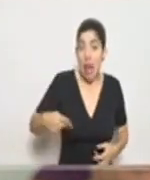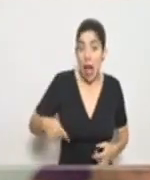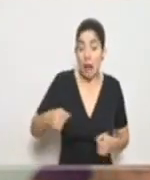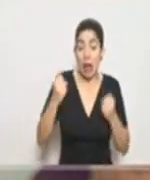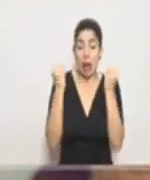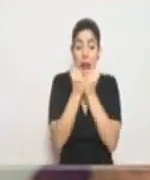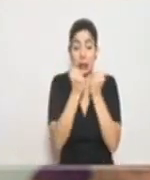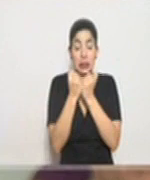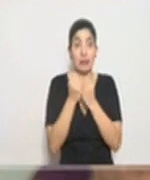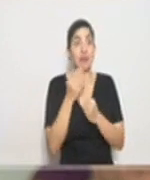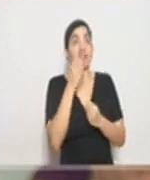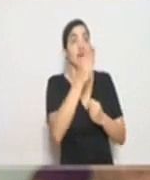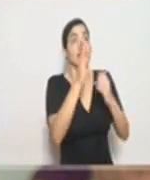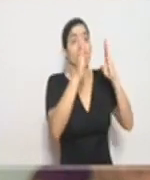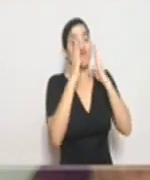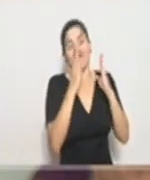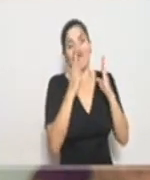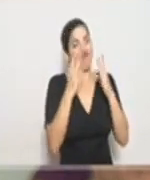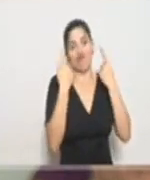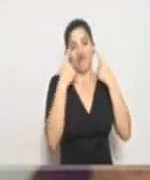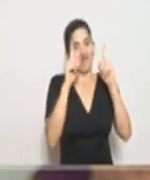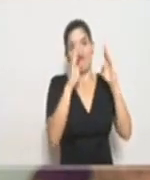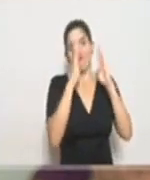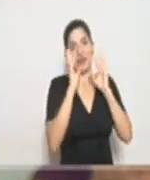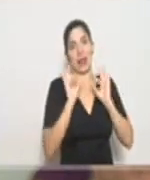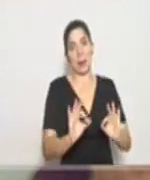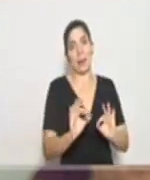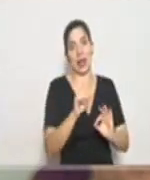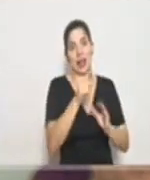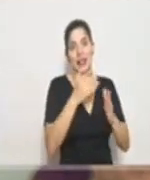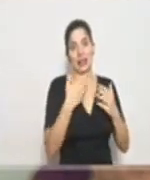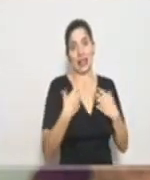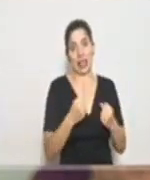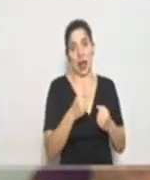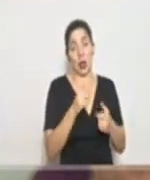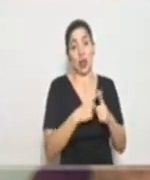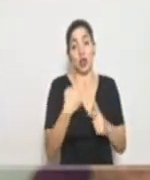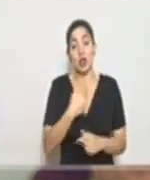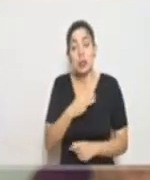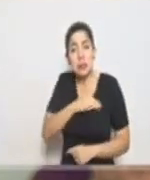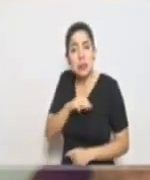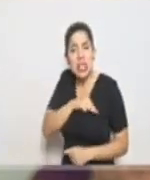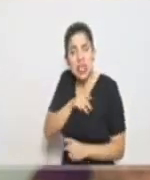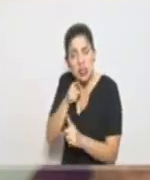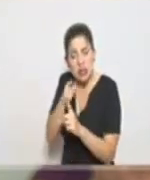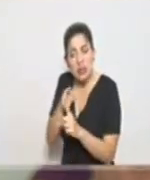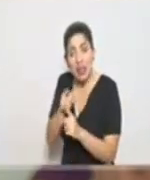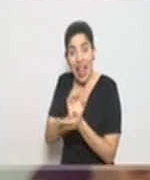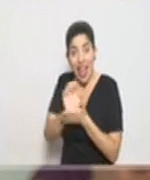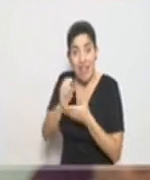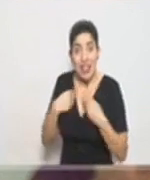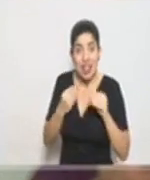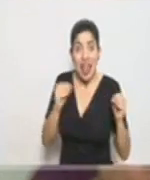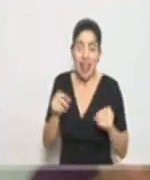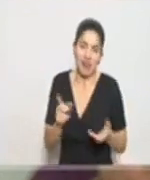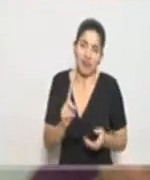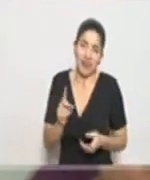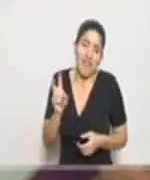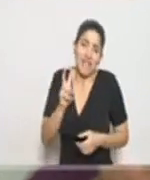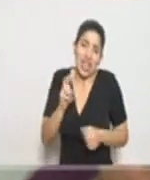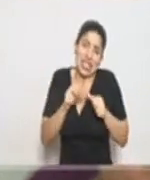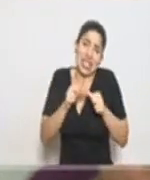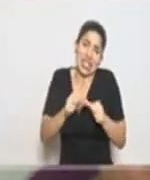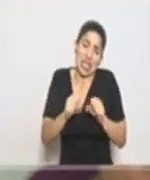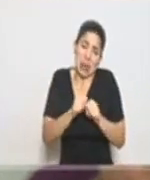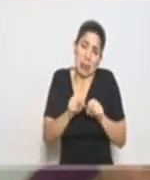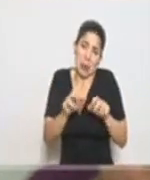atendidos como se debe en los servicios de salud. Esa es nuestra misión, no es del todo evitar contagios, el virus seguirá